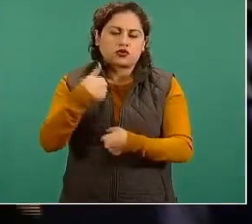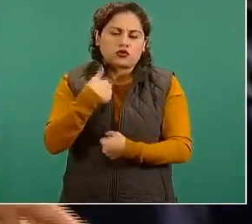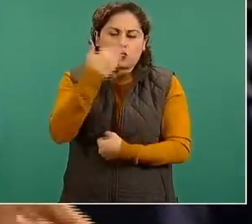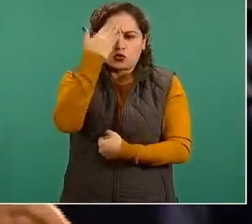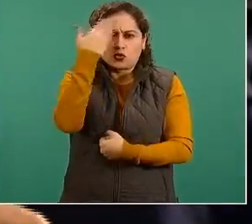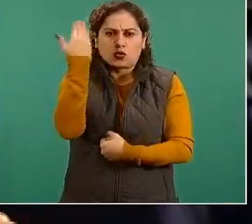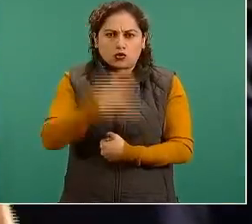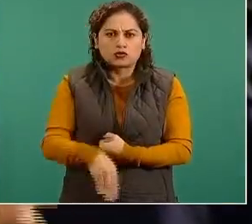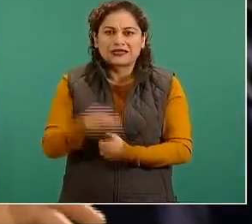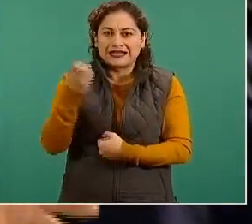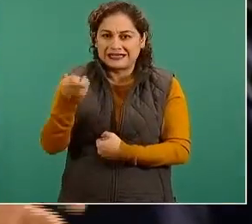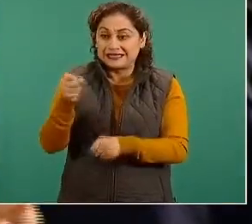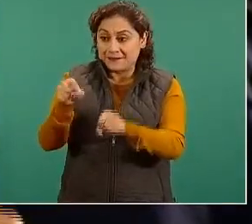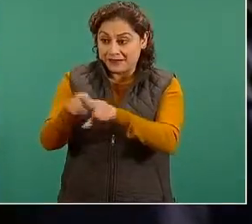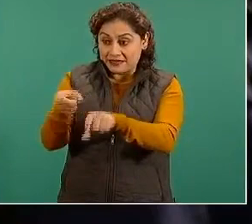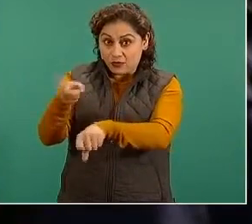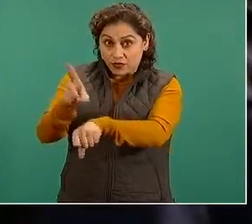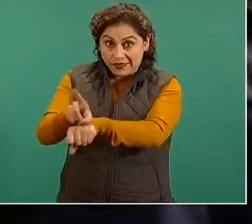registraron en ese día,